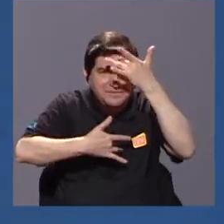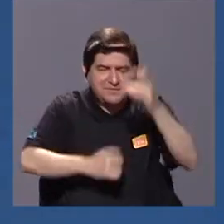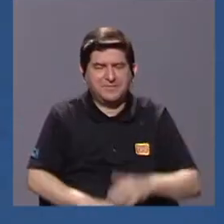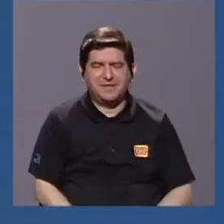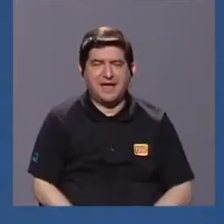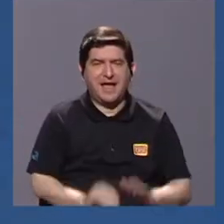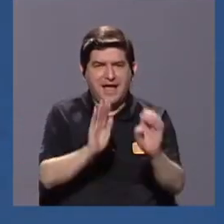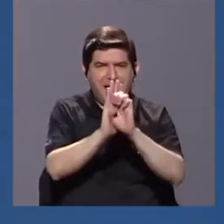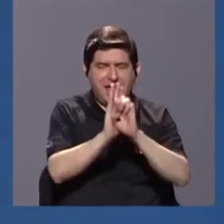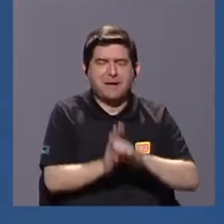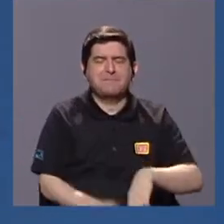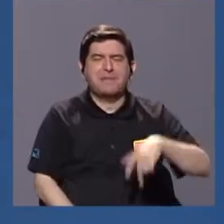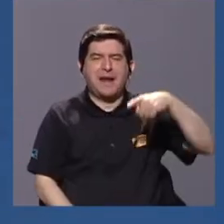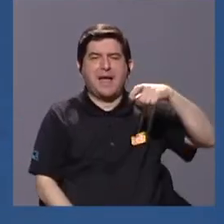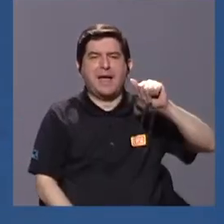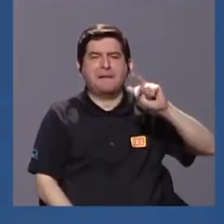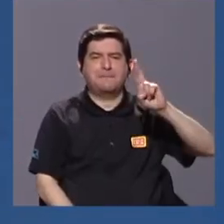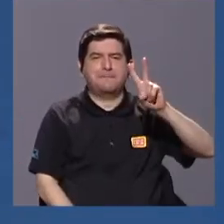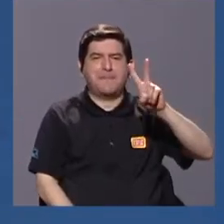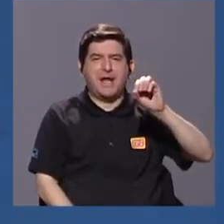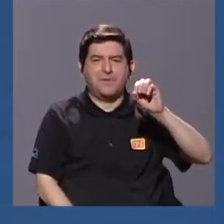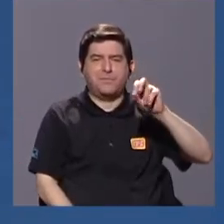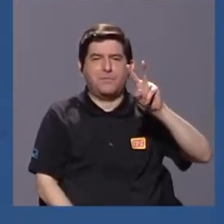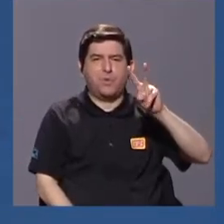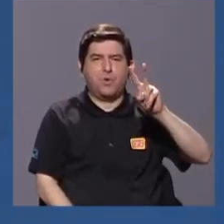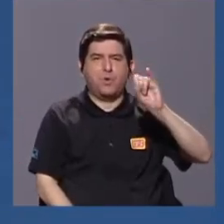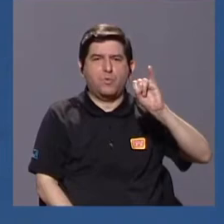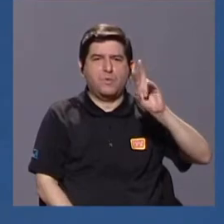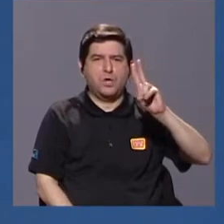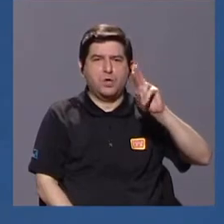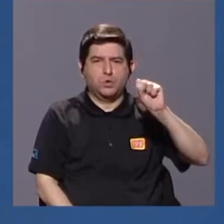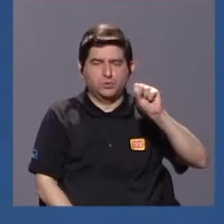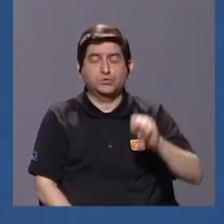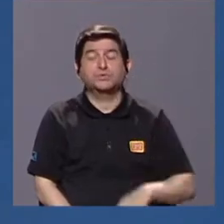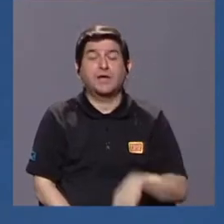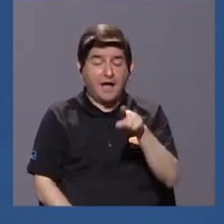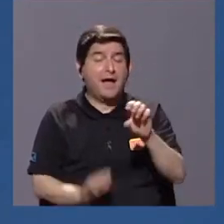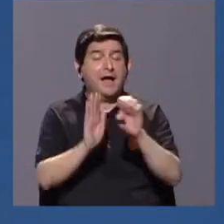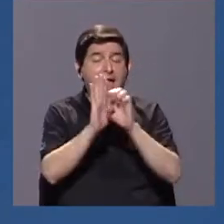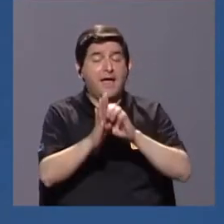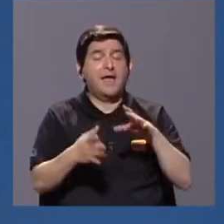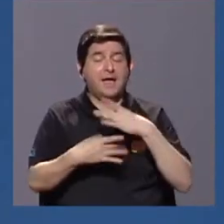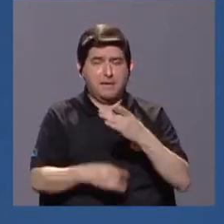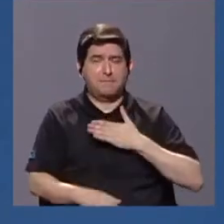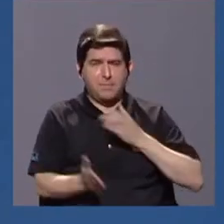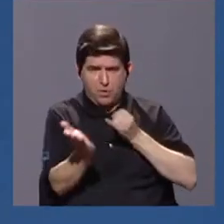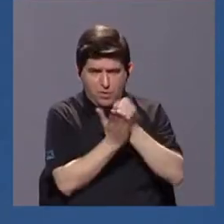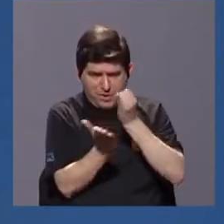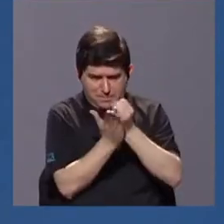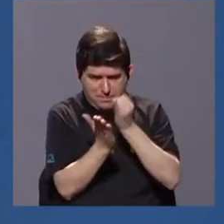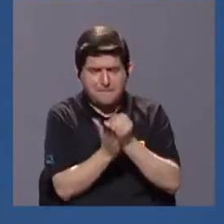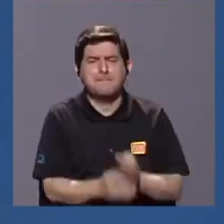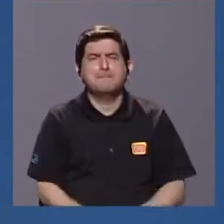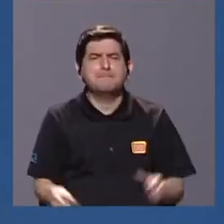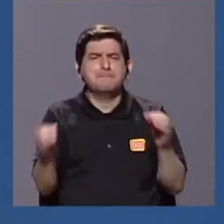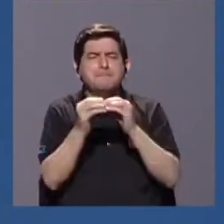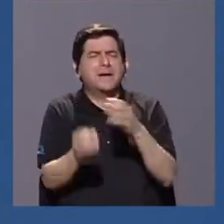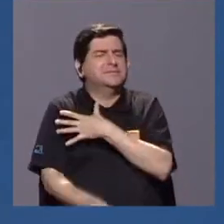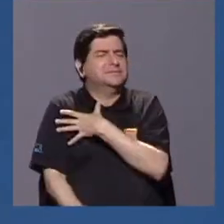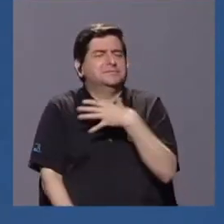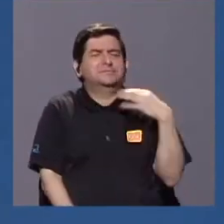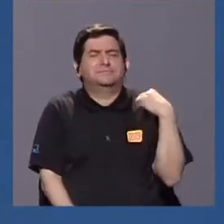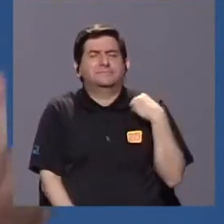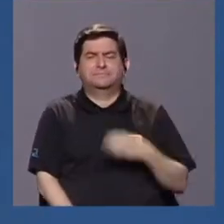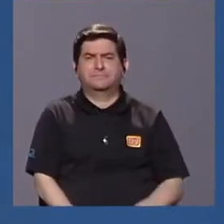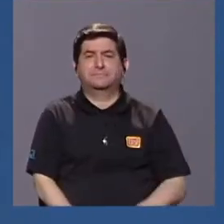El ejemplo del parvovirus, Andrea. Sí, parvovirus es bien interesante. Bueno, al menos a mí de mis investigaciones es una de las que más me gusta.